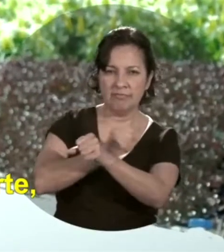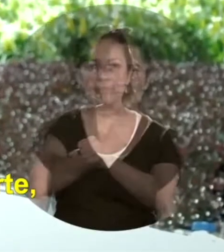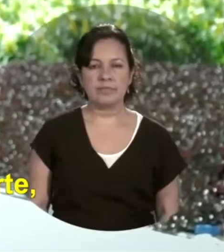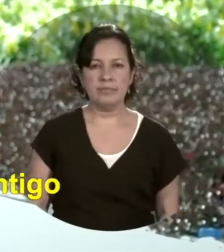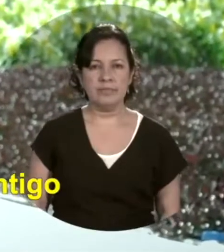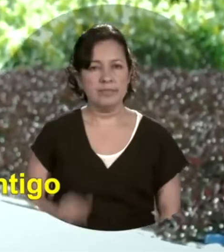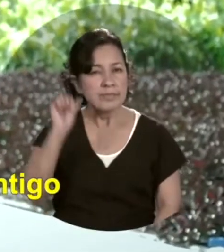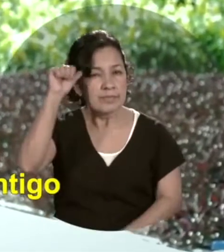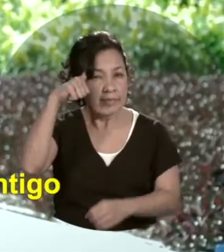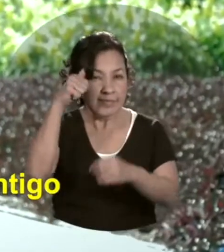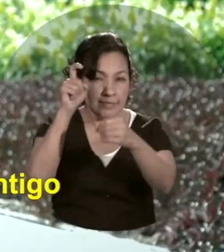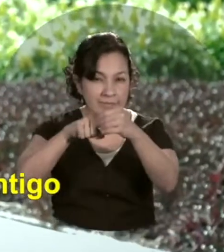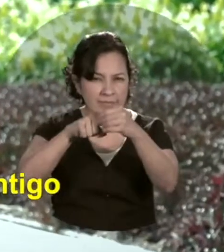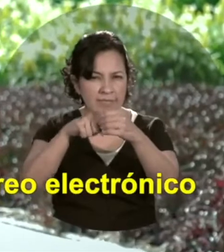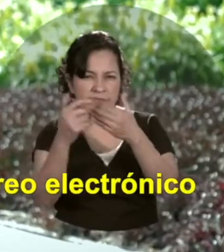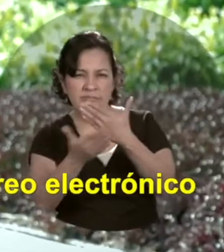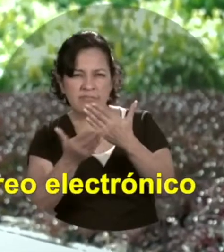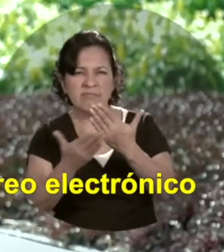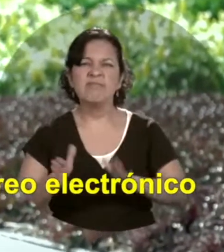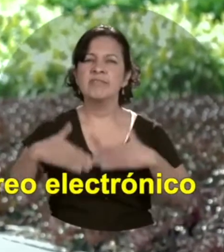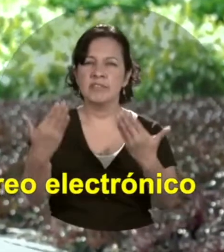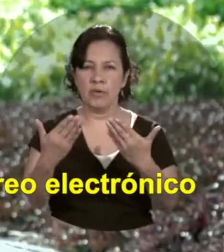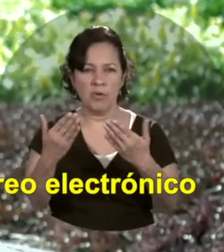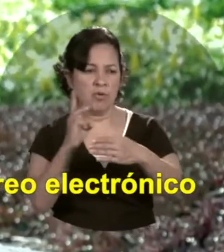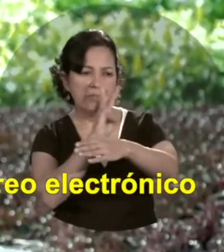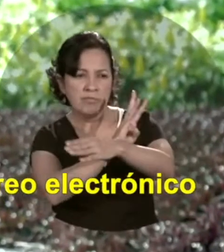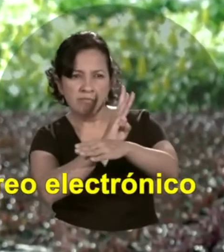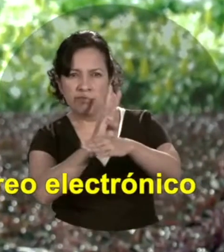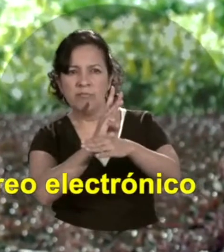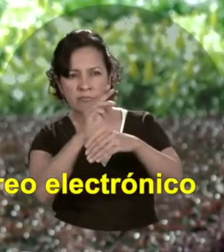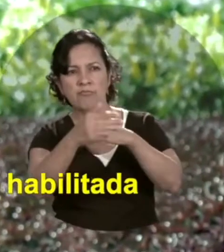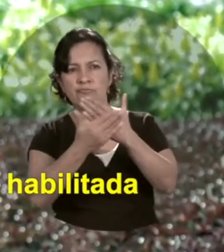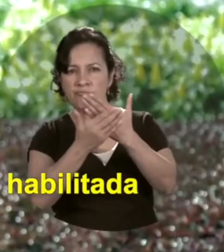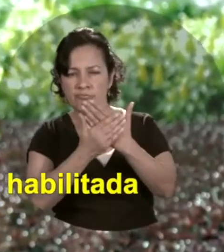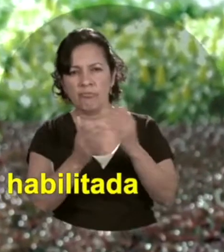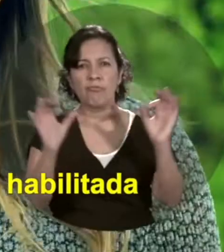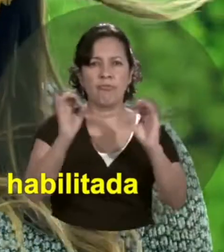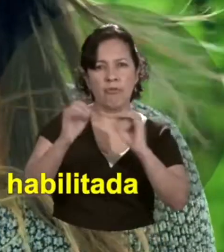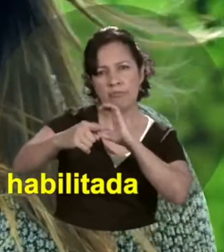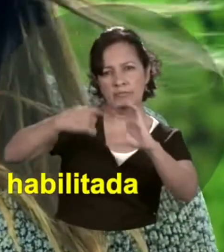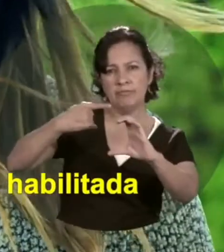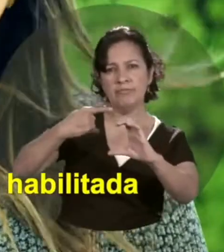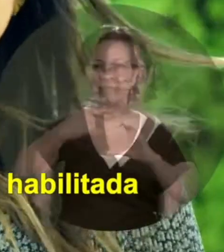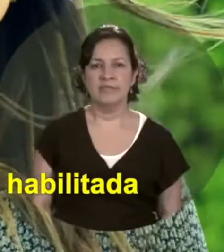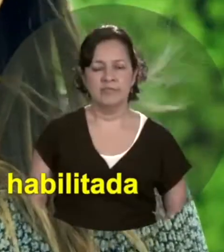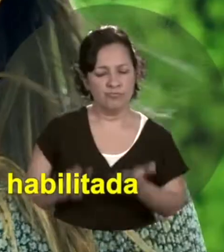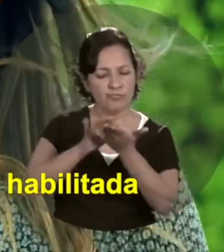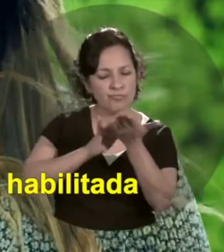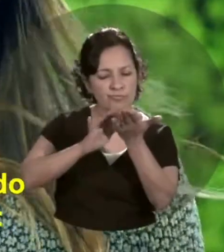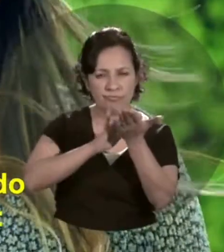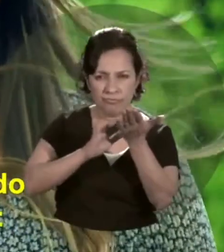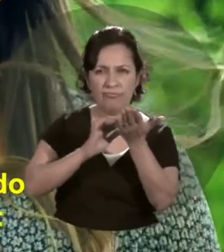después de inscribirte nos estaremos comunicando contigo a través de nuestro portal de empleo y correo electrónico también tenemos una línea